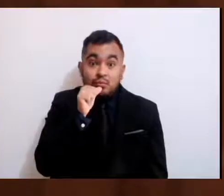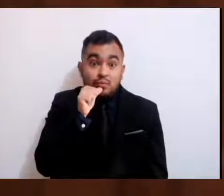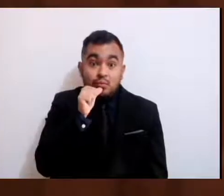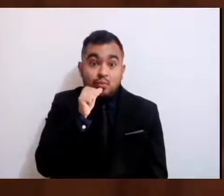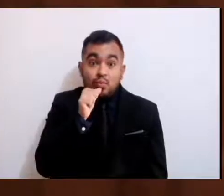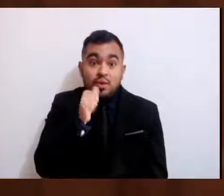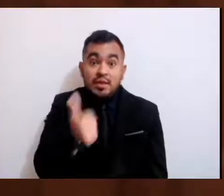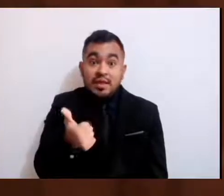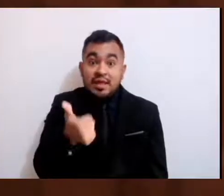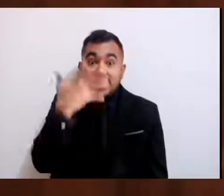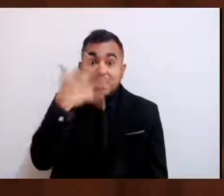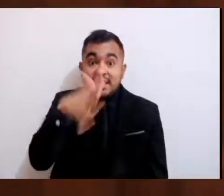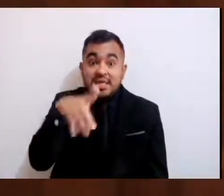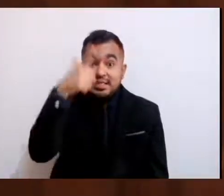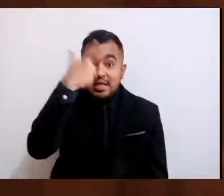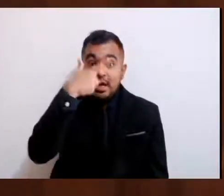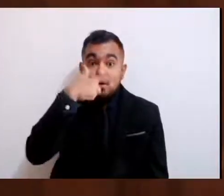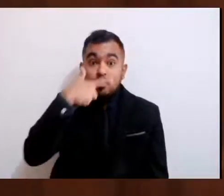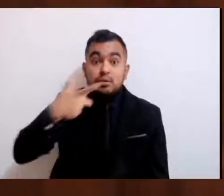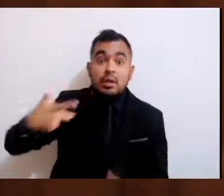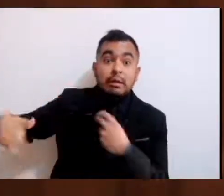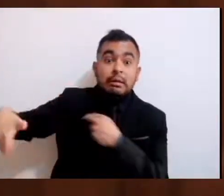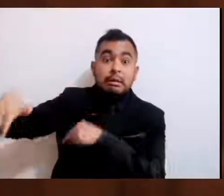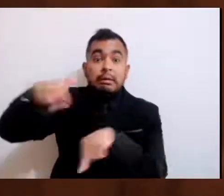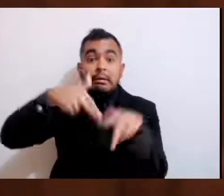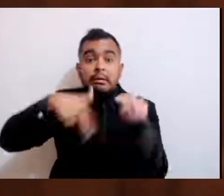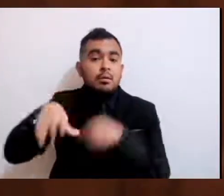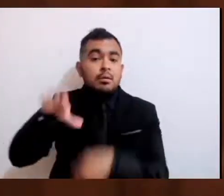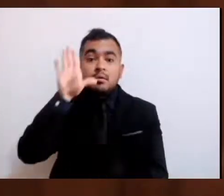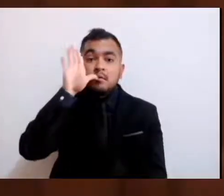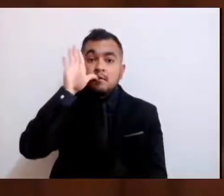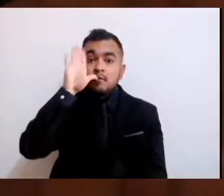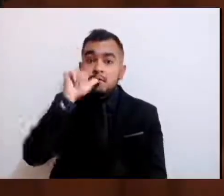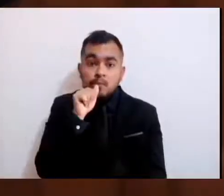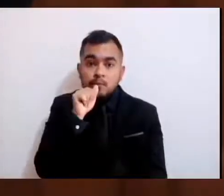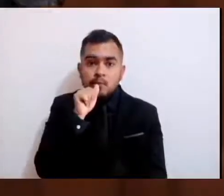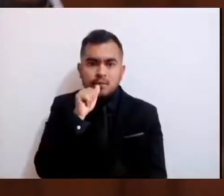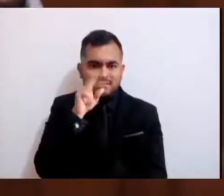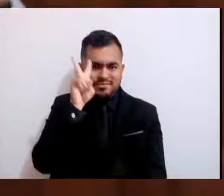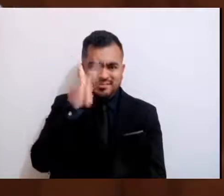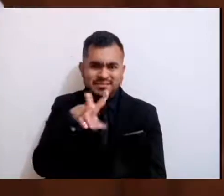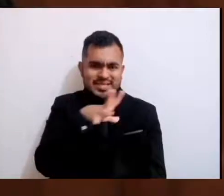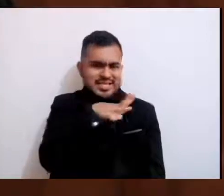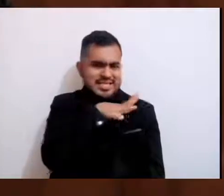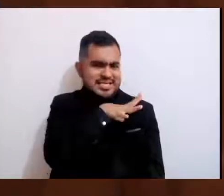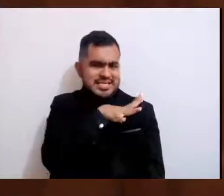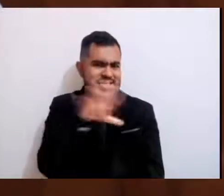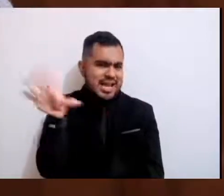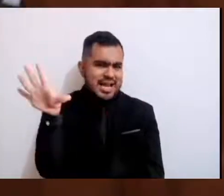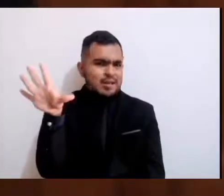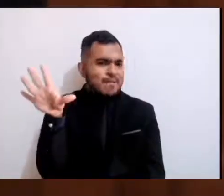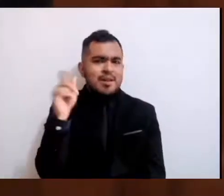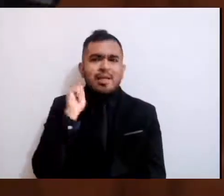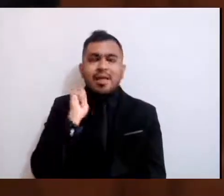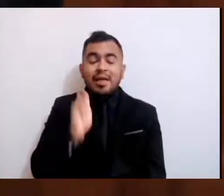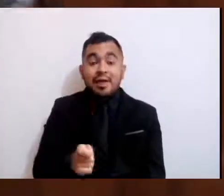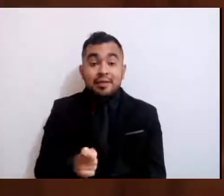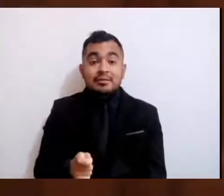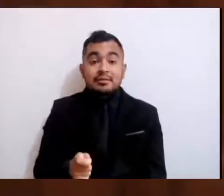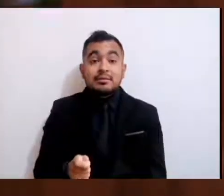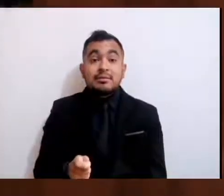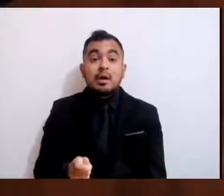de la noche, es increíble que prácticamente se esté sin querer